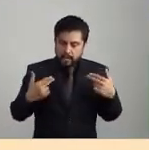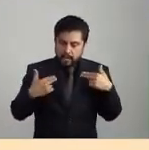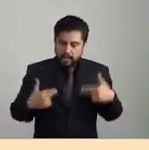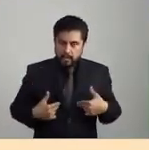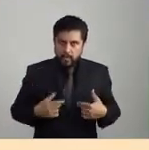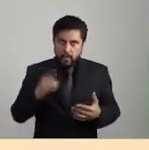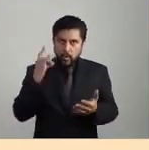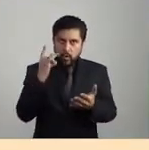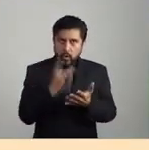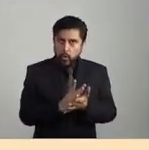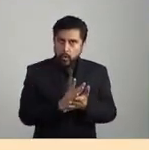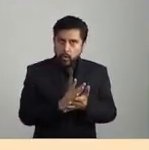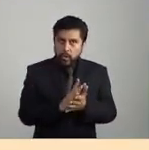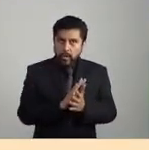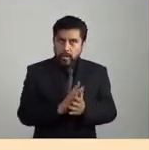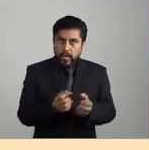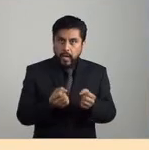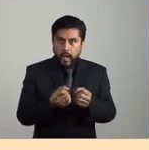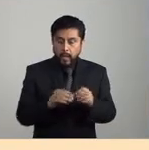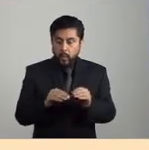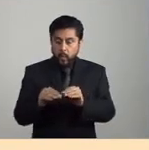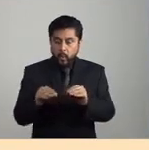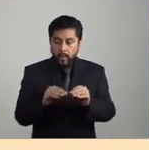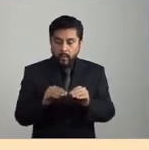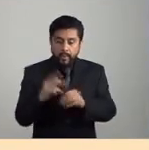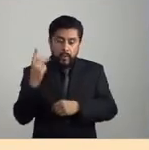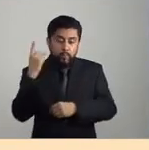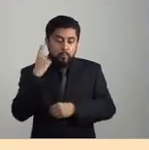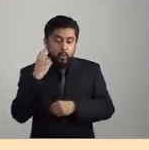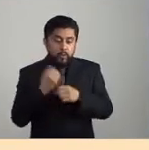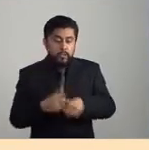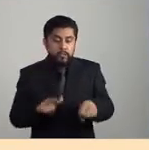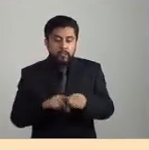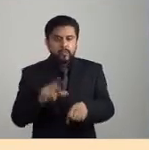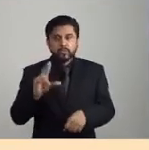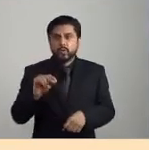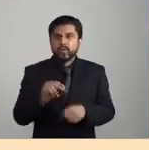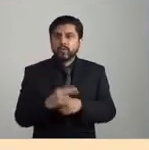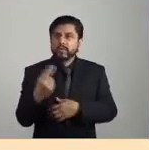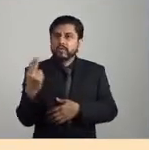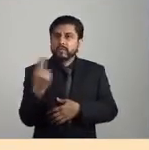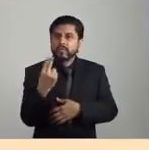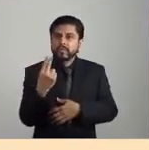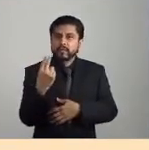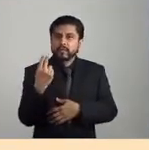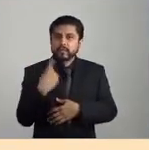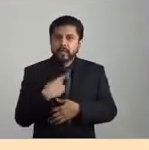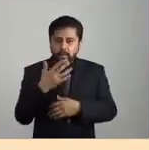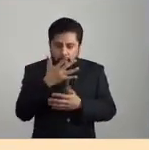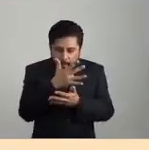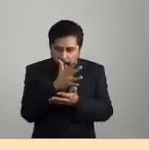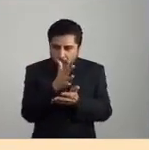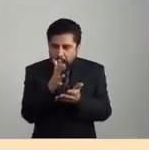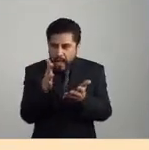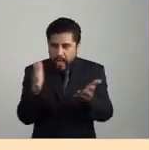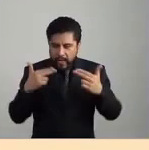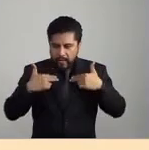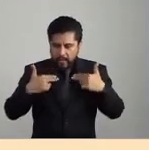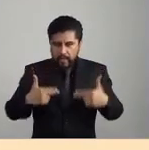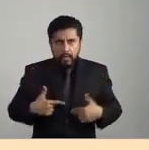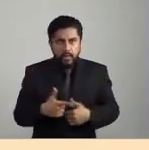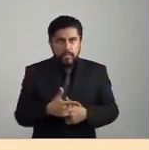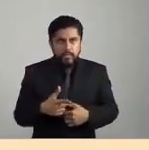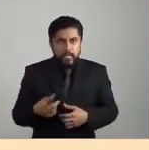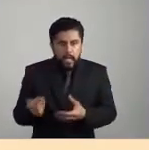a fenómenos puramente sociales o políticos. Es decir, hay que entender que en la humanidad no solamente su historia ya se reconoce como una